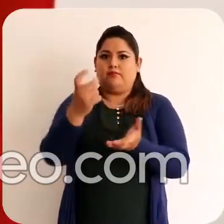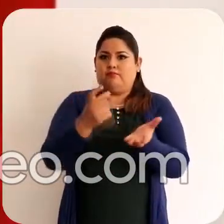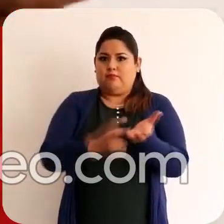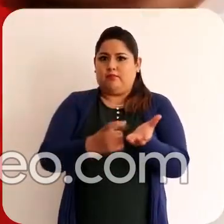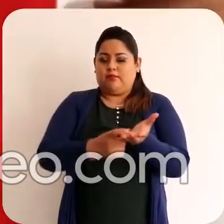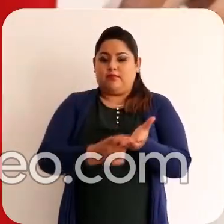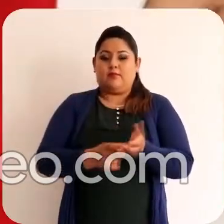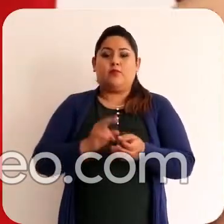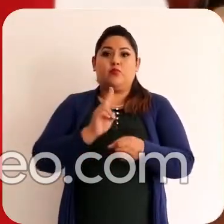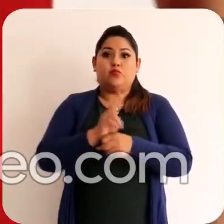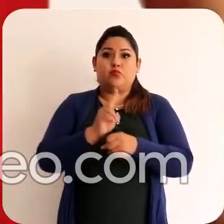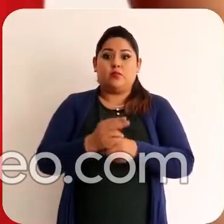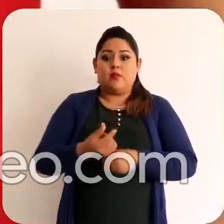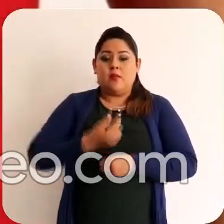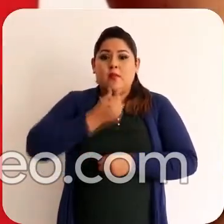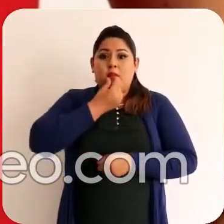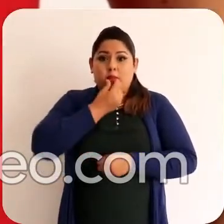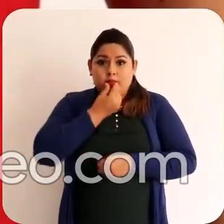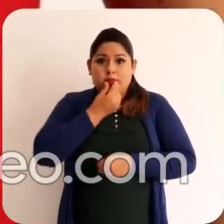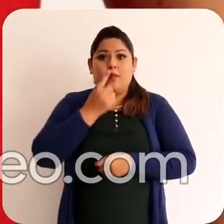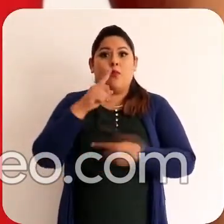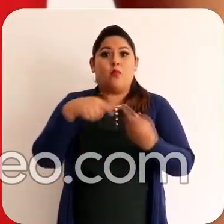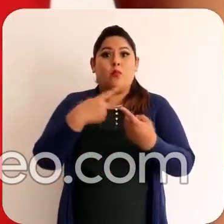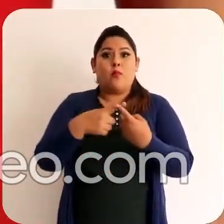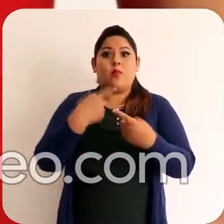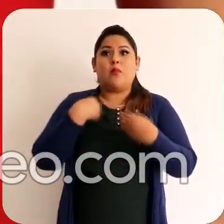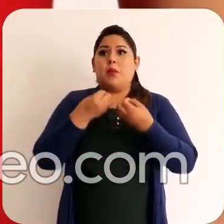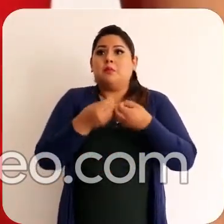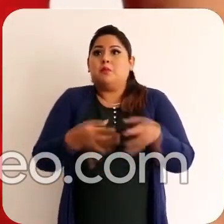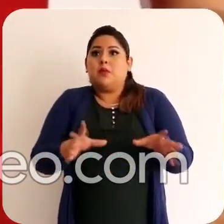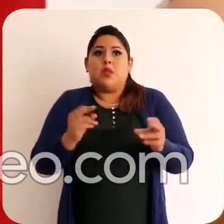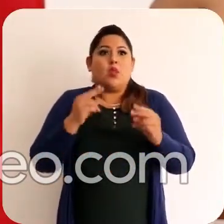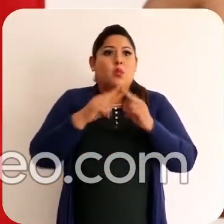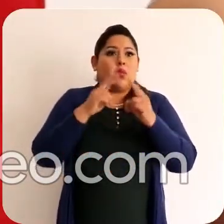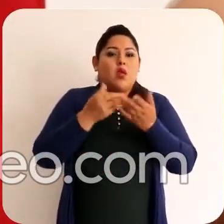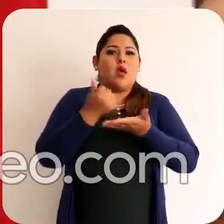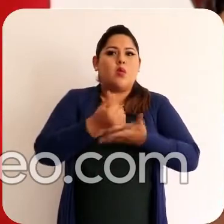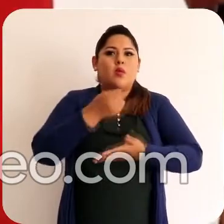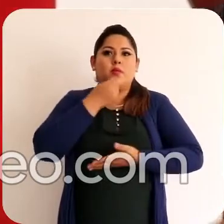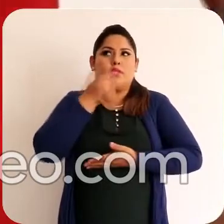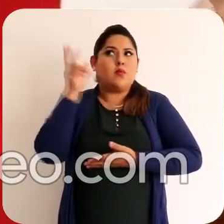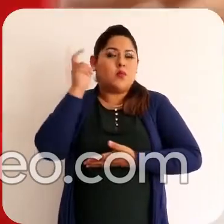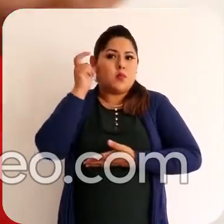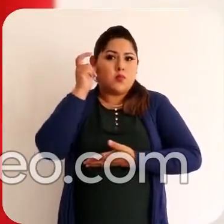Un silbato que podrás usar para llamar nuestra atención en caso de quedar atrapado